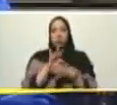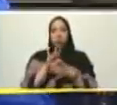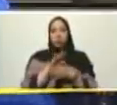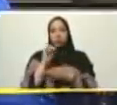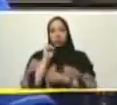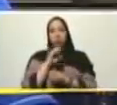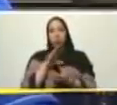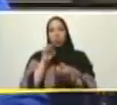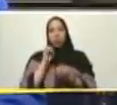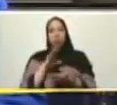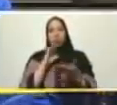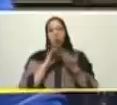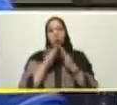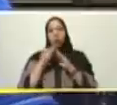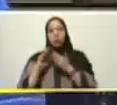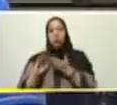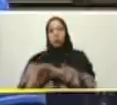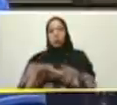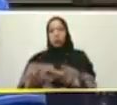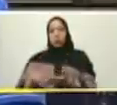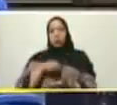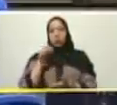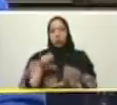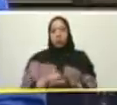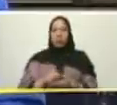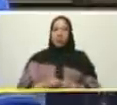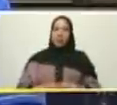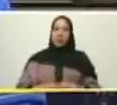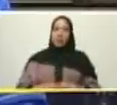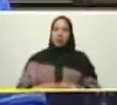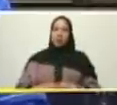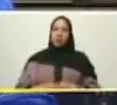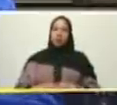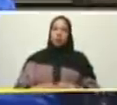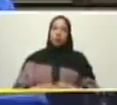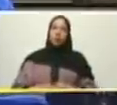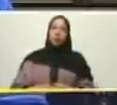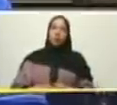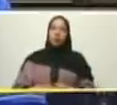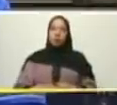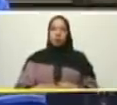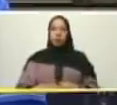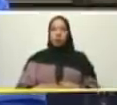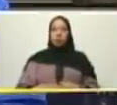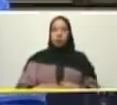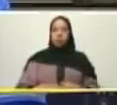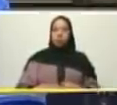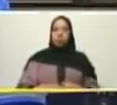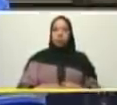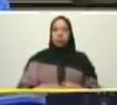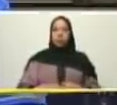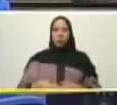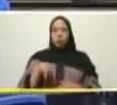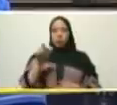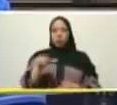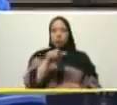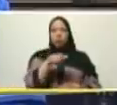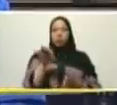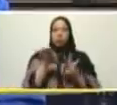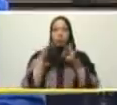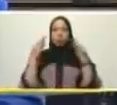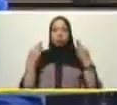consejos comunales y las comunas un reformateo estamos en la etapa del reformateo de revolucionar todo